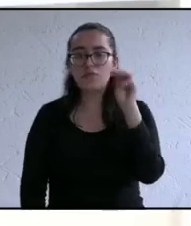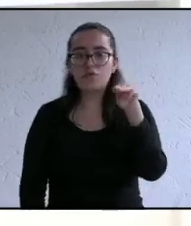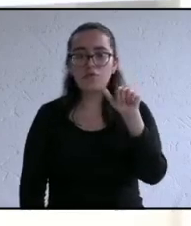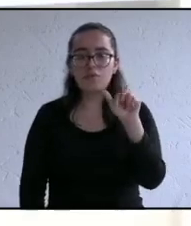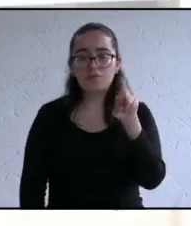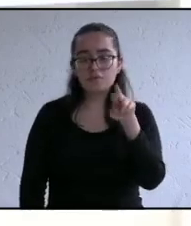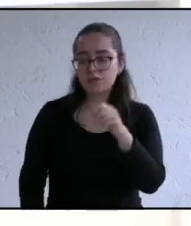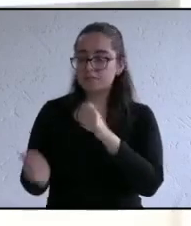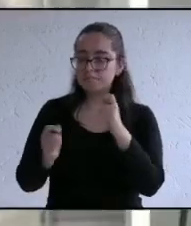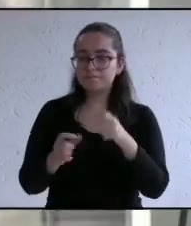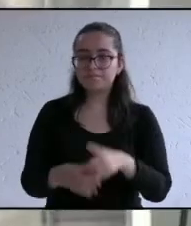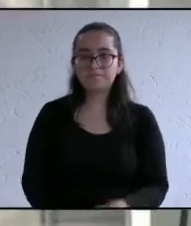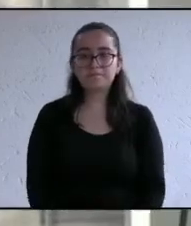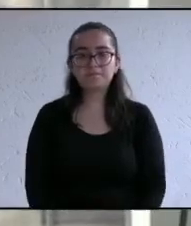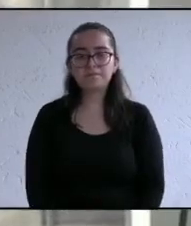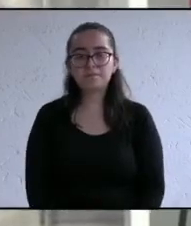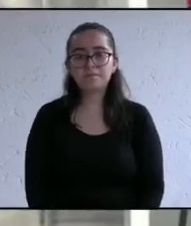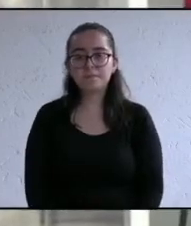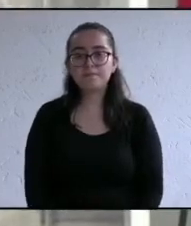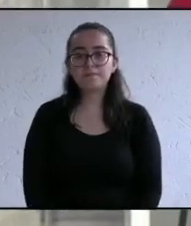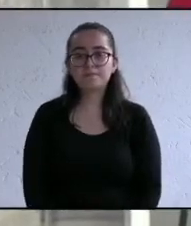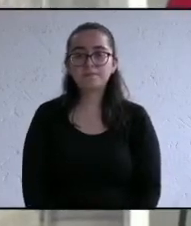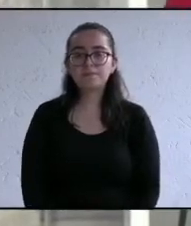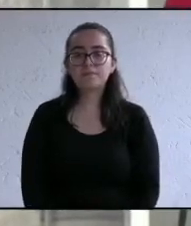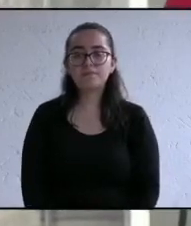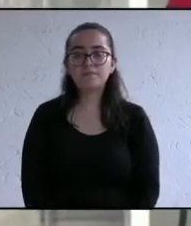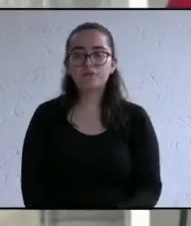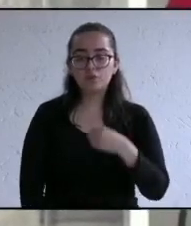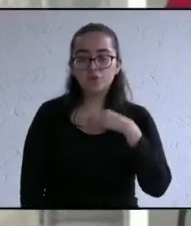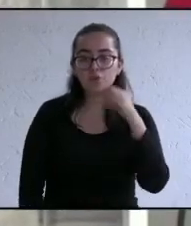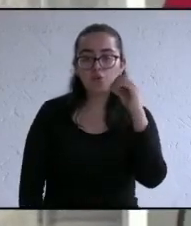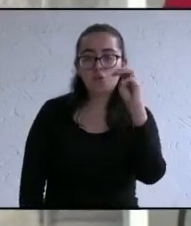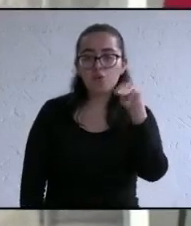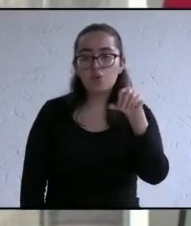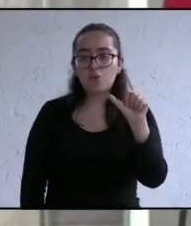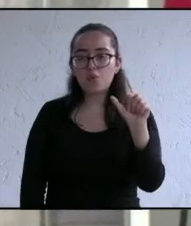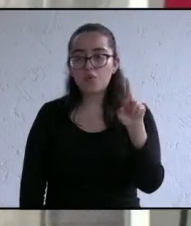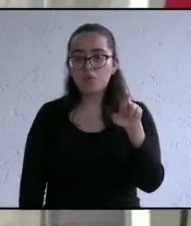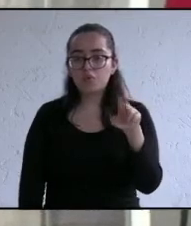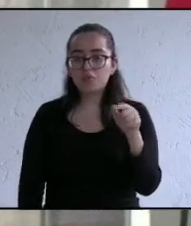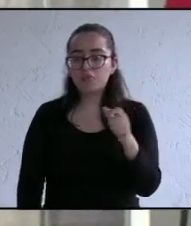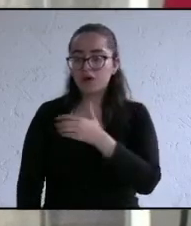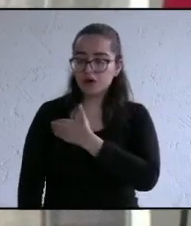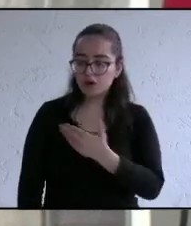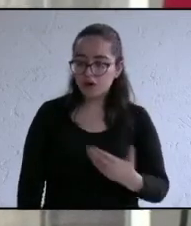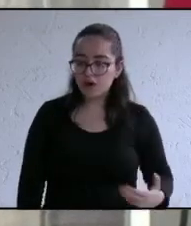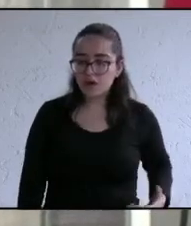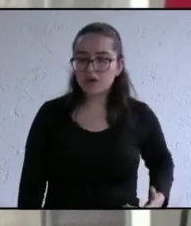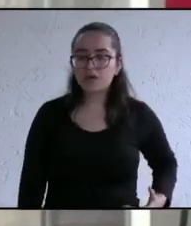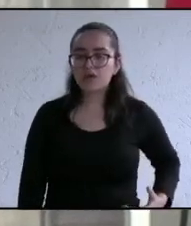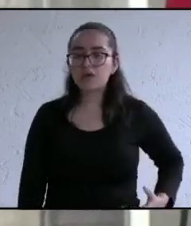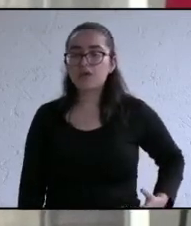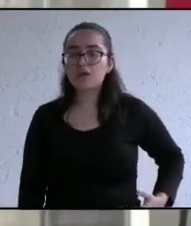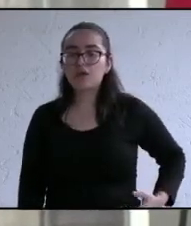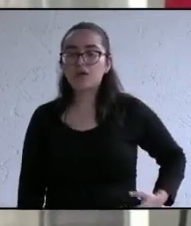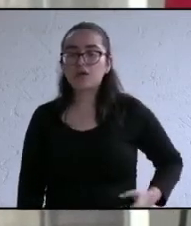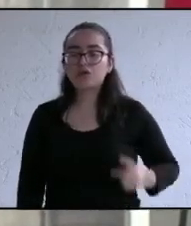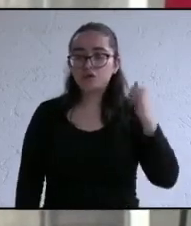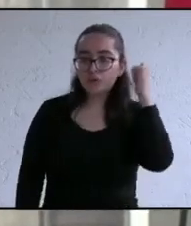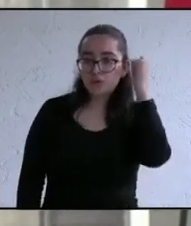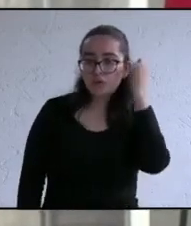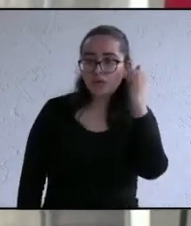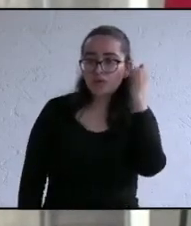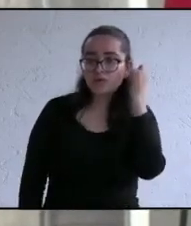adelante candidato soy Omar del Moral Molina candidato a la presidencia municipal de